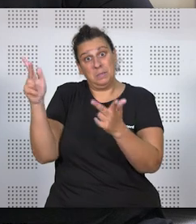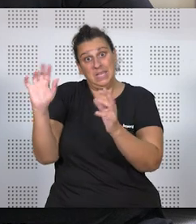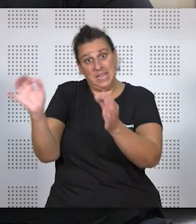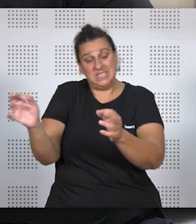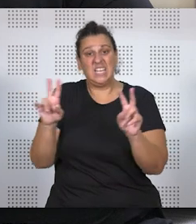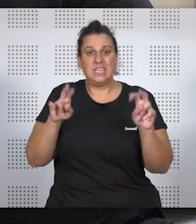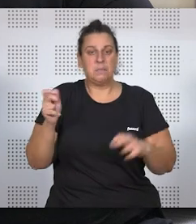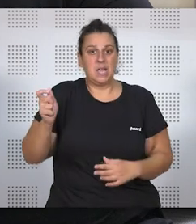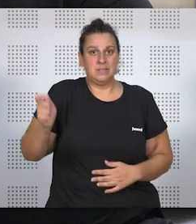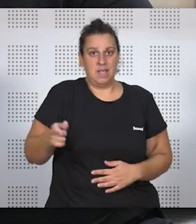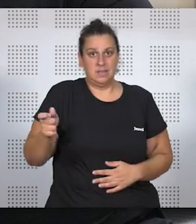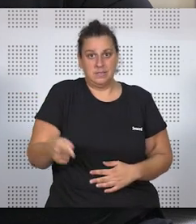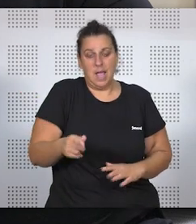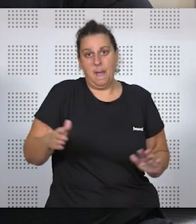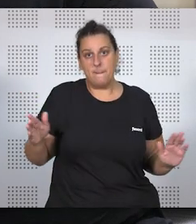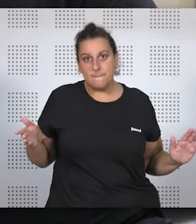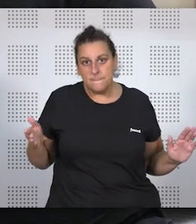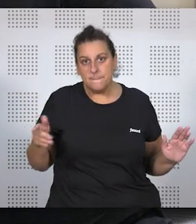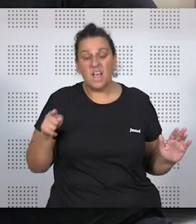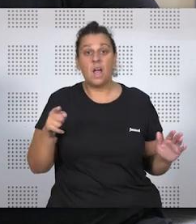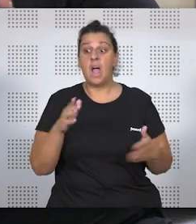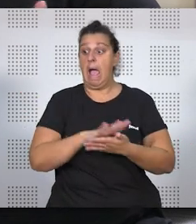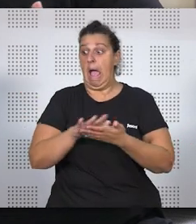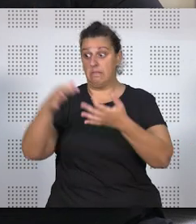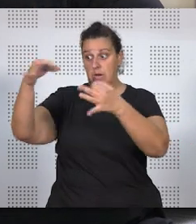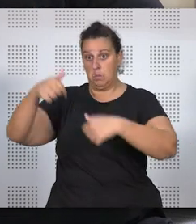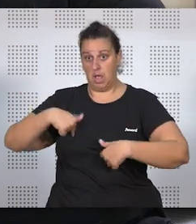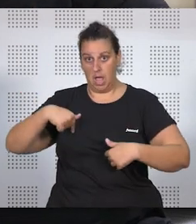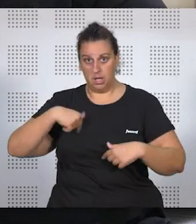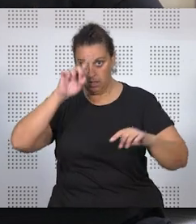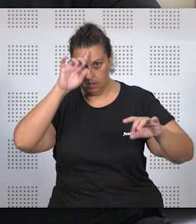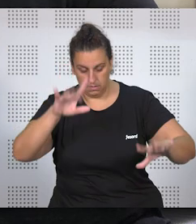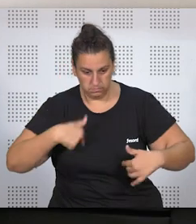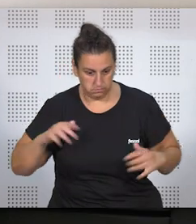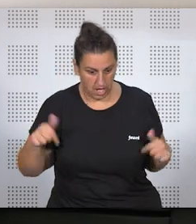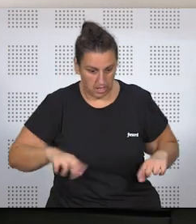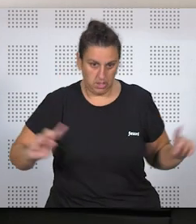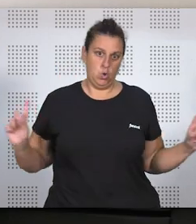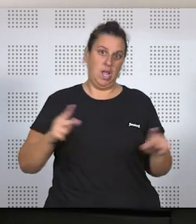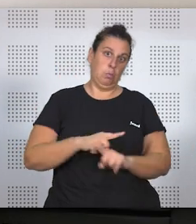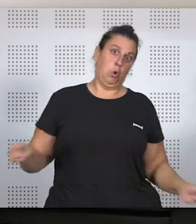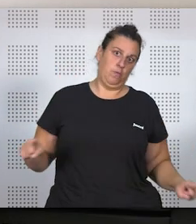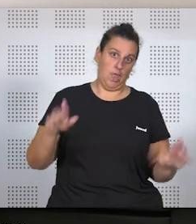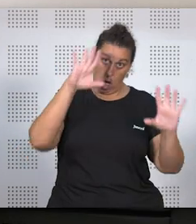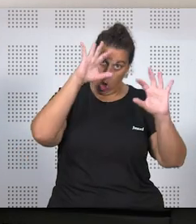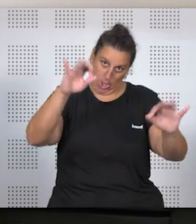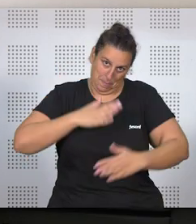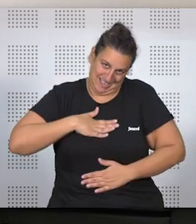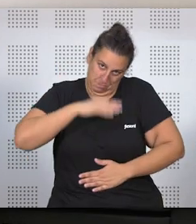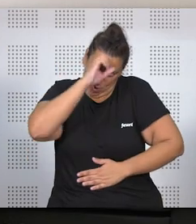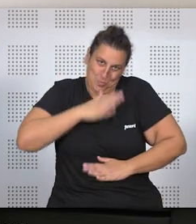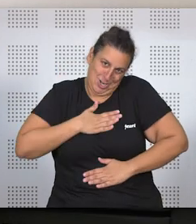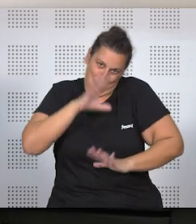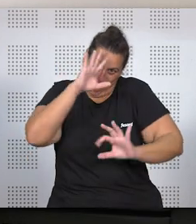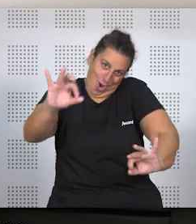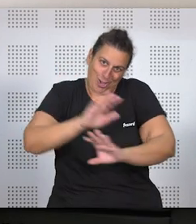es un tema muy habitual, que a veces se trata con una normalidad, que aquí no se llama la atención, claro, porque aquí no, aquí está prohibida, lógicamente, desde mi punto de